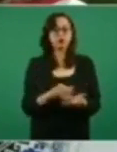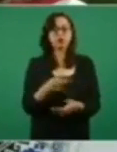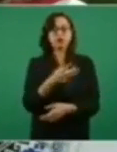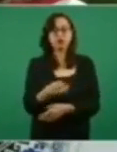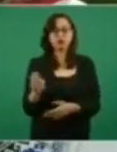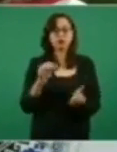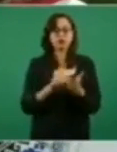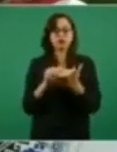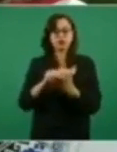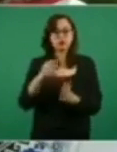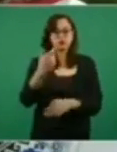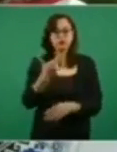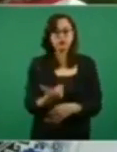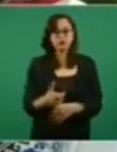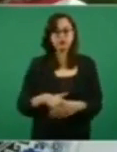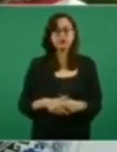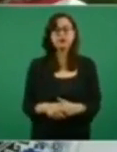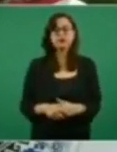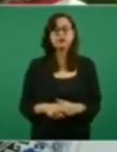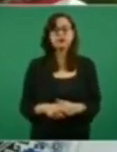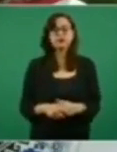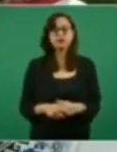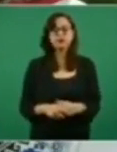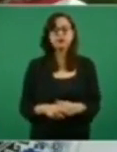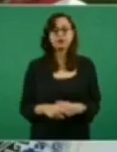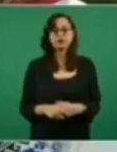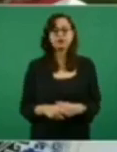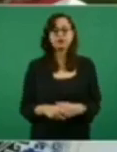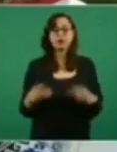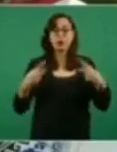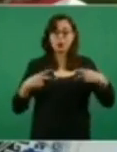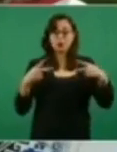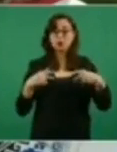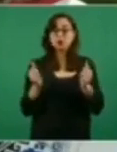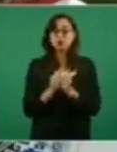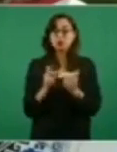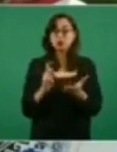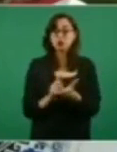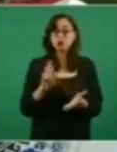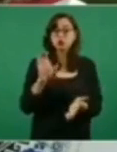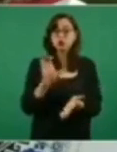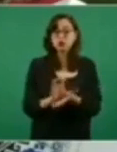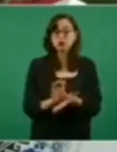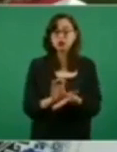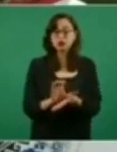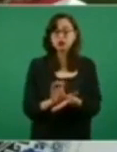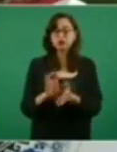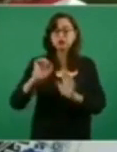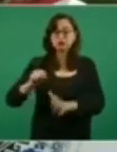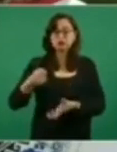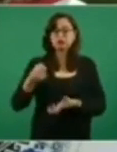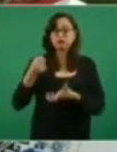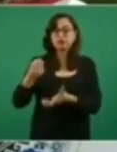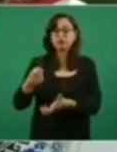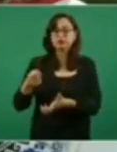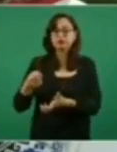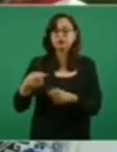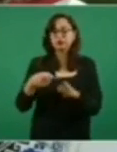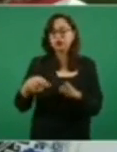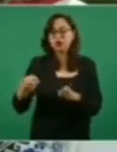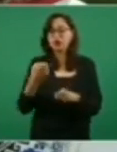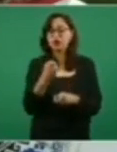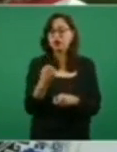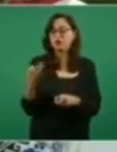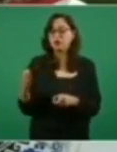Secretaría. May Rodríguez recordó que gracias a la iniciativa presentada por el presidente Andrés Manuel López Obrador, la cual se aprobó y